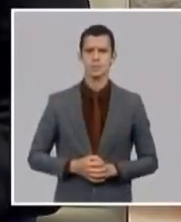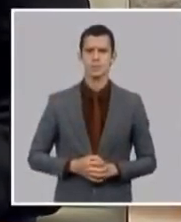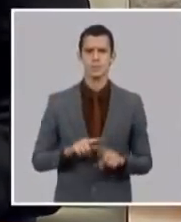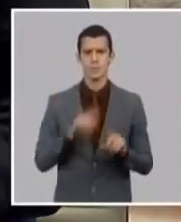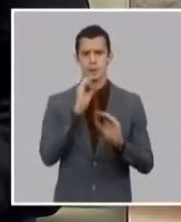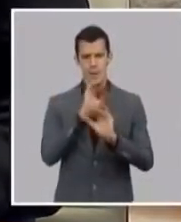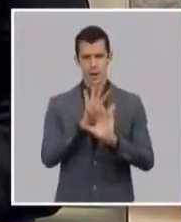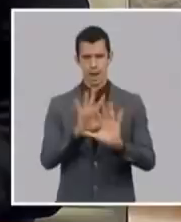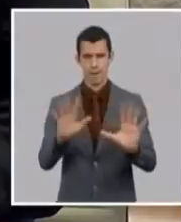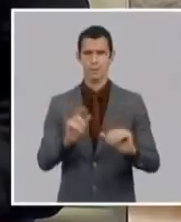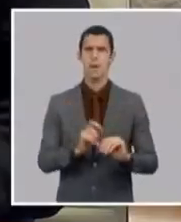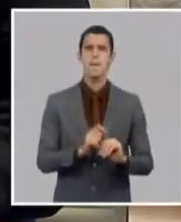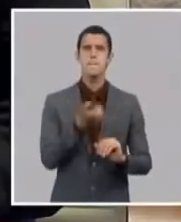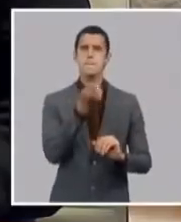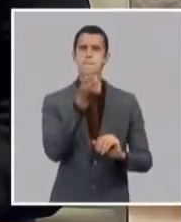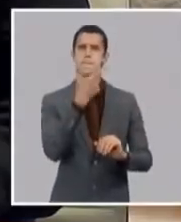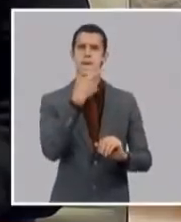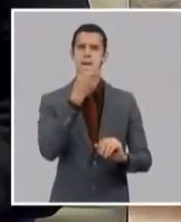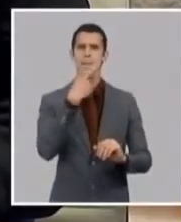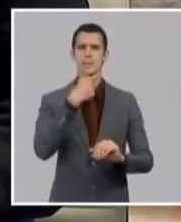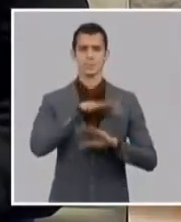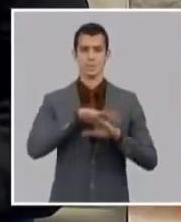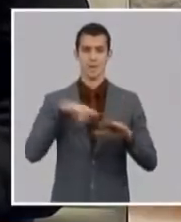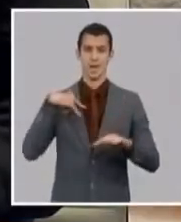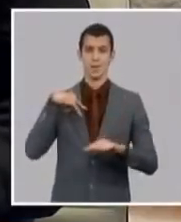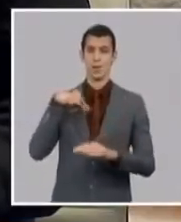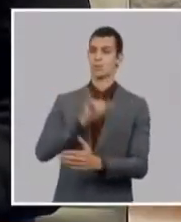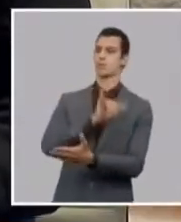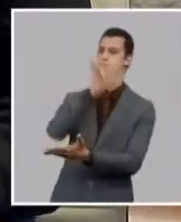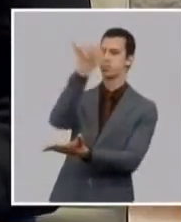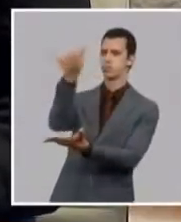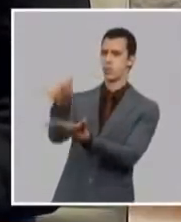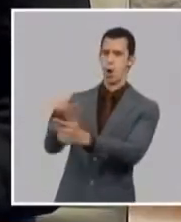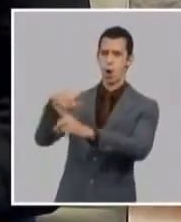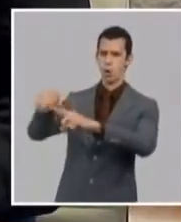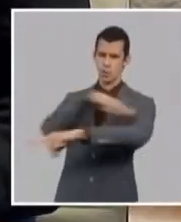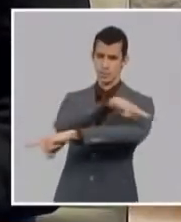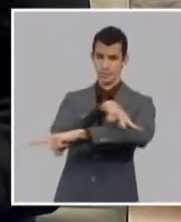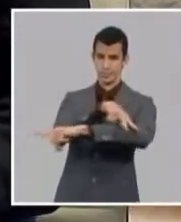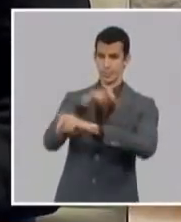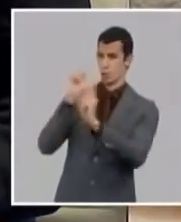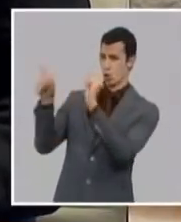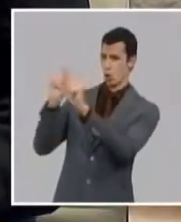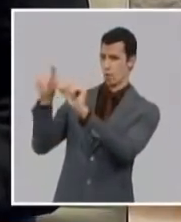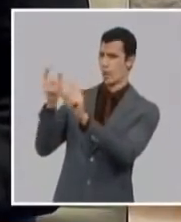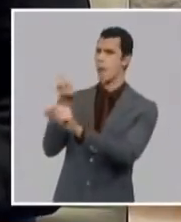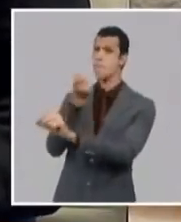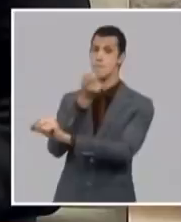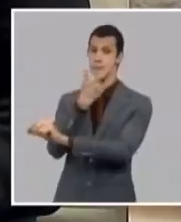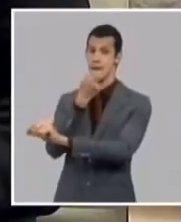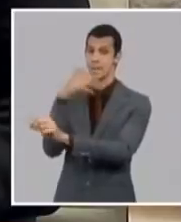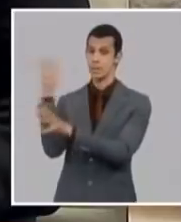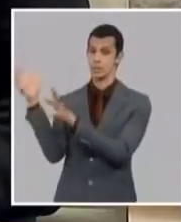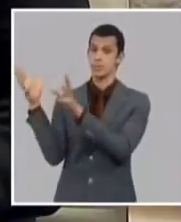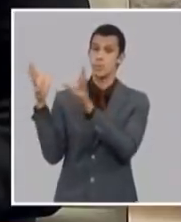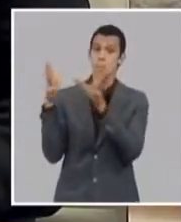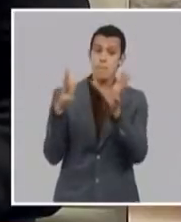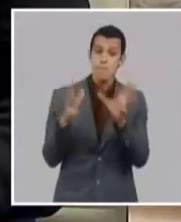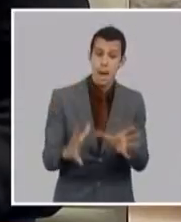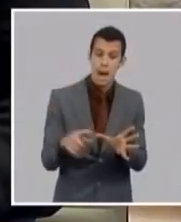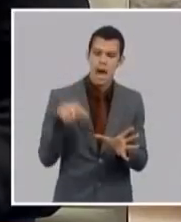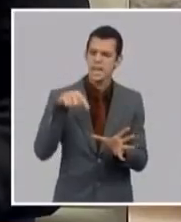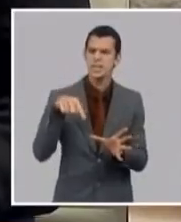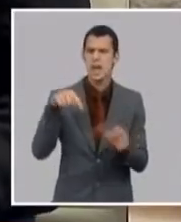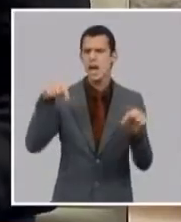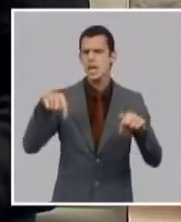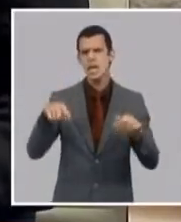establecido y esto está en el derecho ley 22 que es el que está relacionado con los aranceles